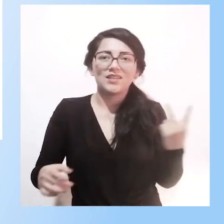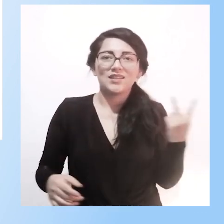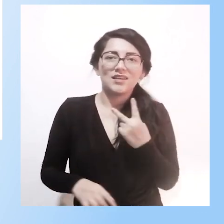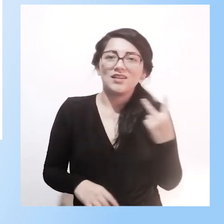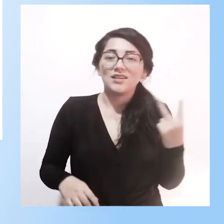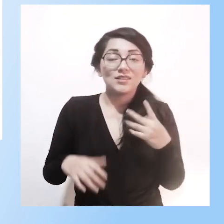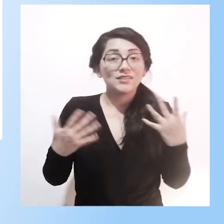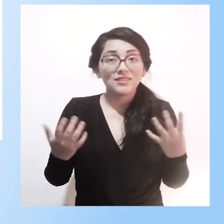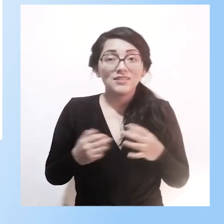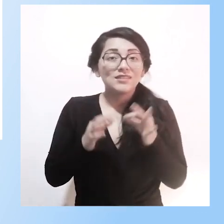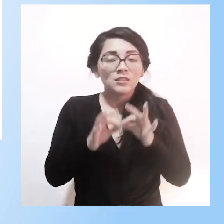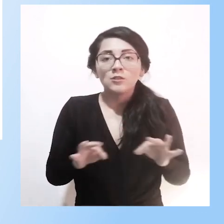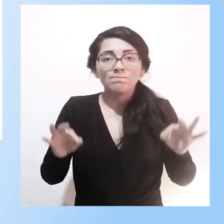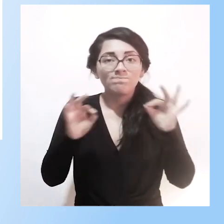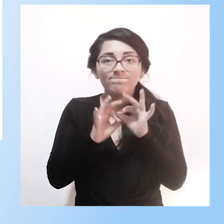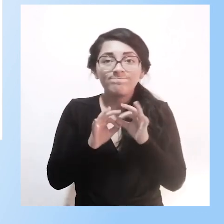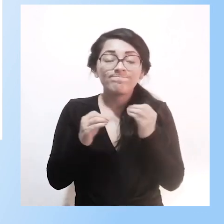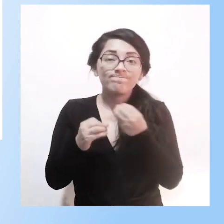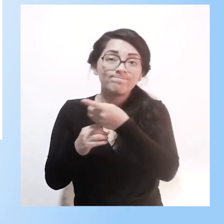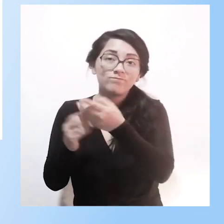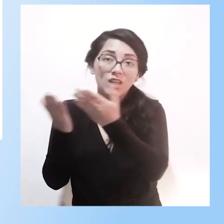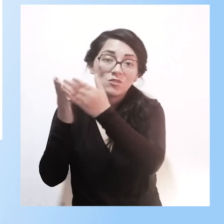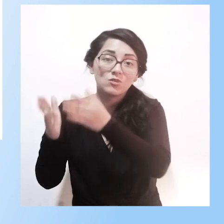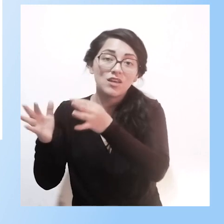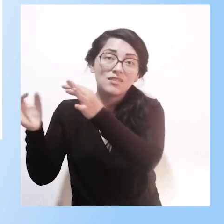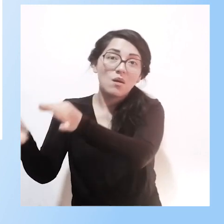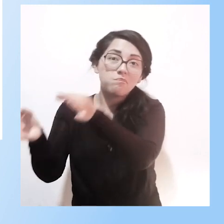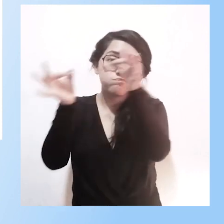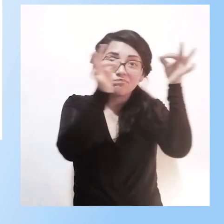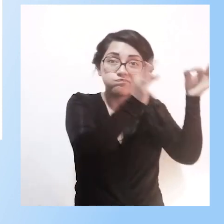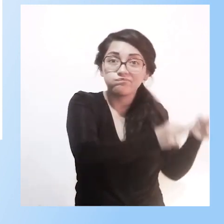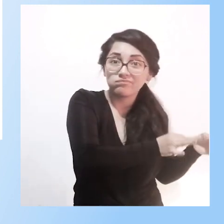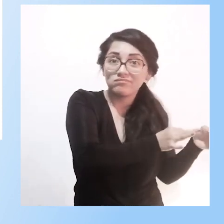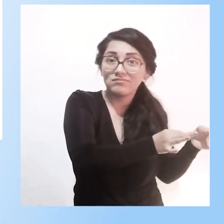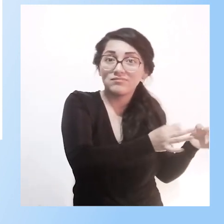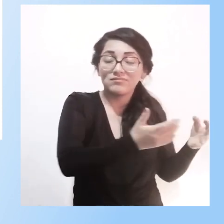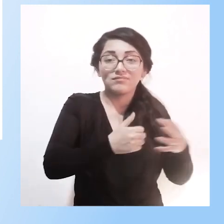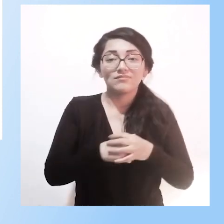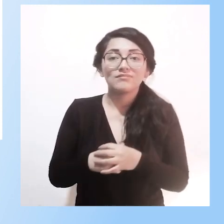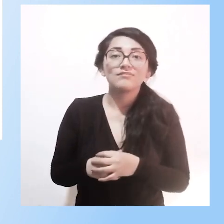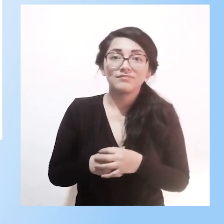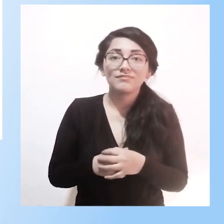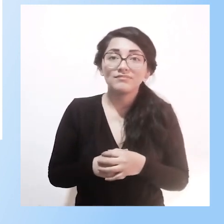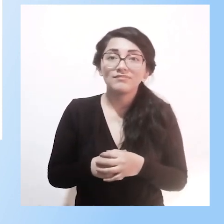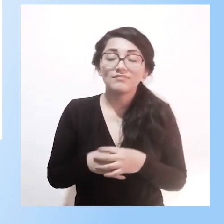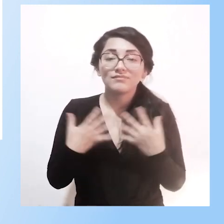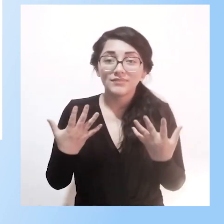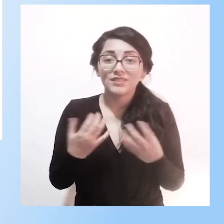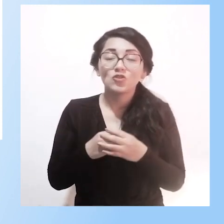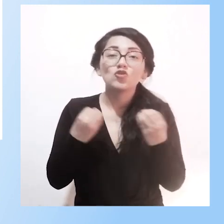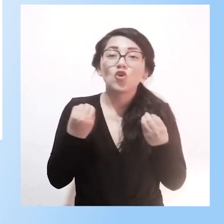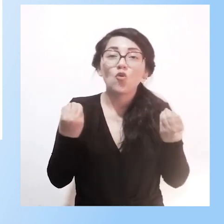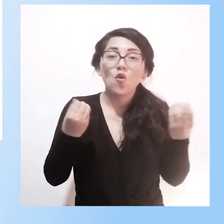retorno del alumno que nunca salió del ensino regular cómo se hace este